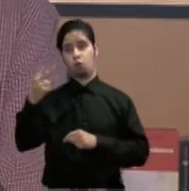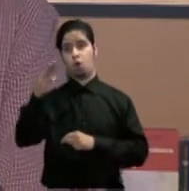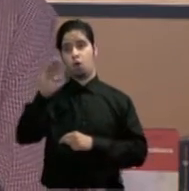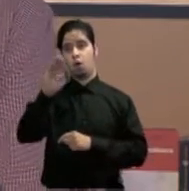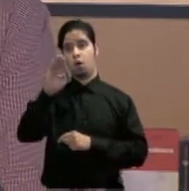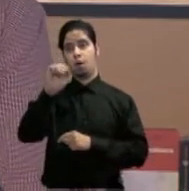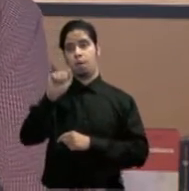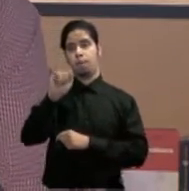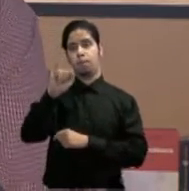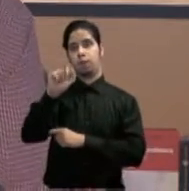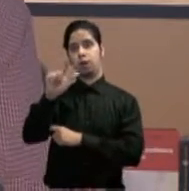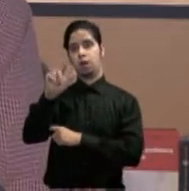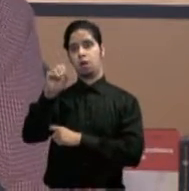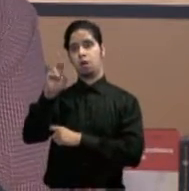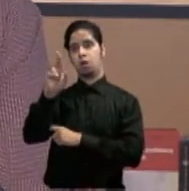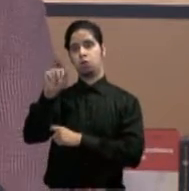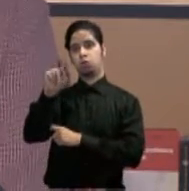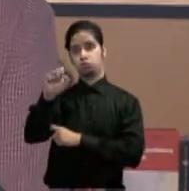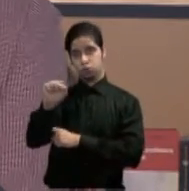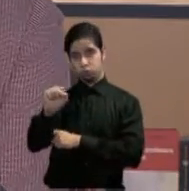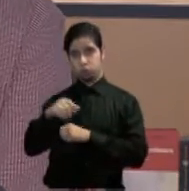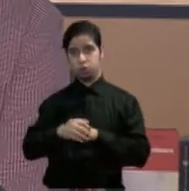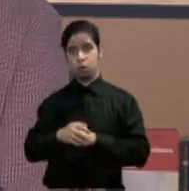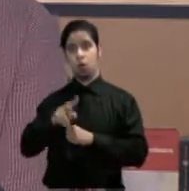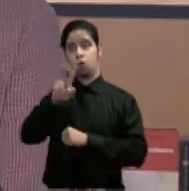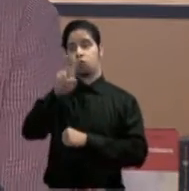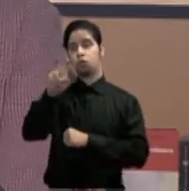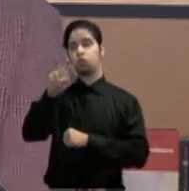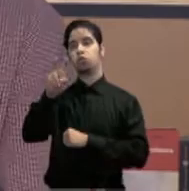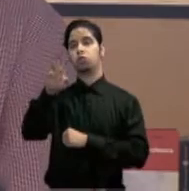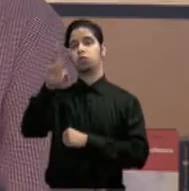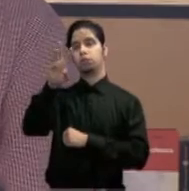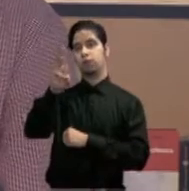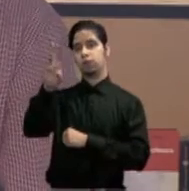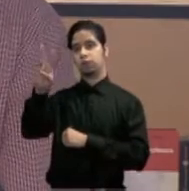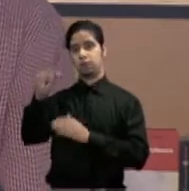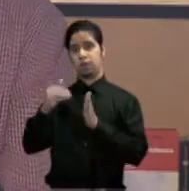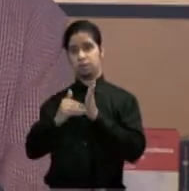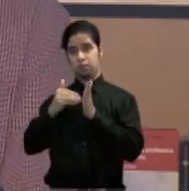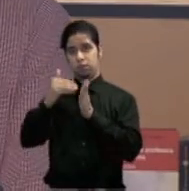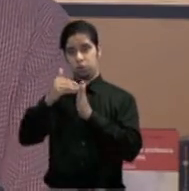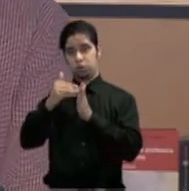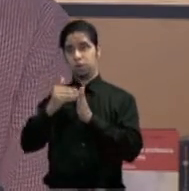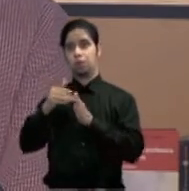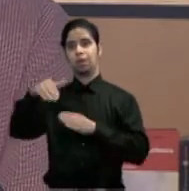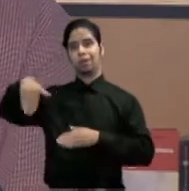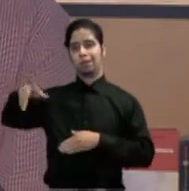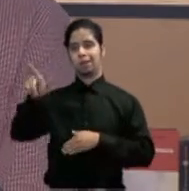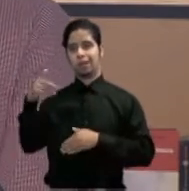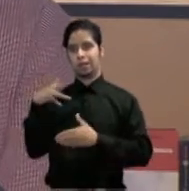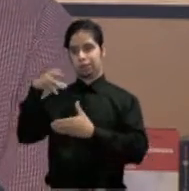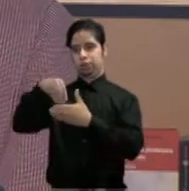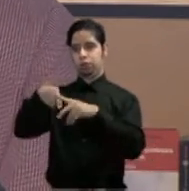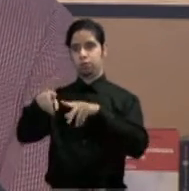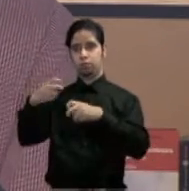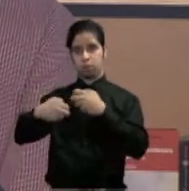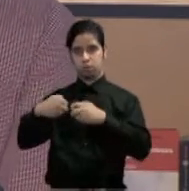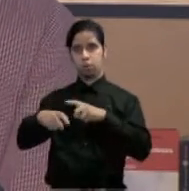266 billones y aún así está asumido en el problema, tiene que tomar medidas ahora.